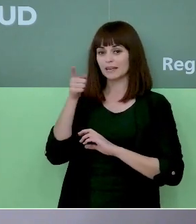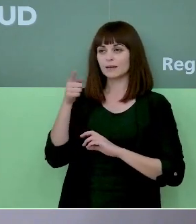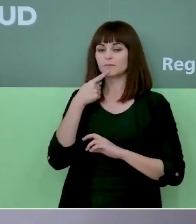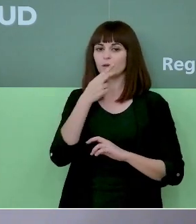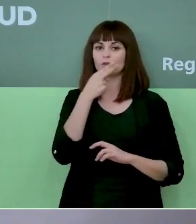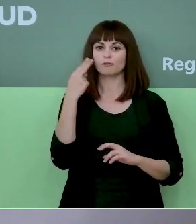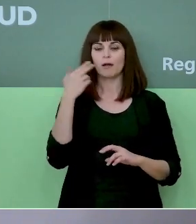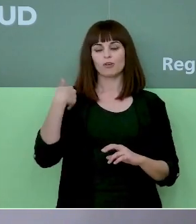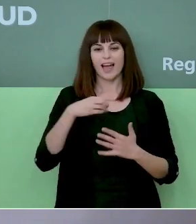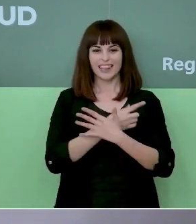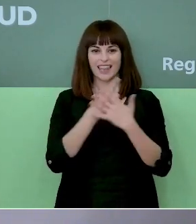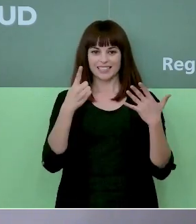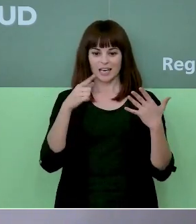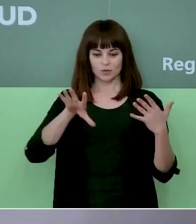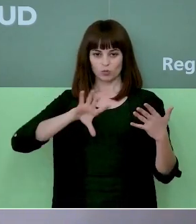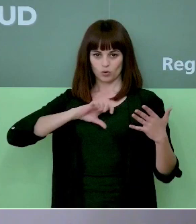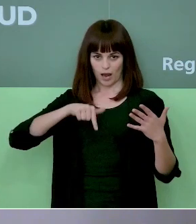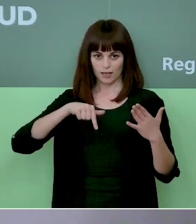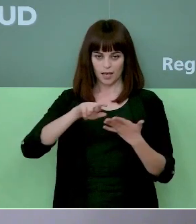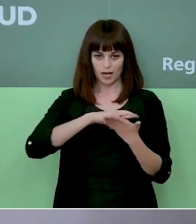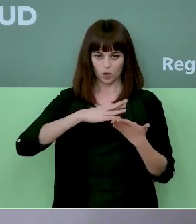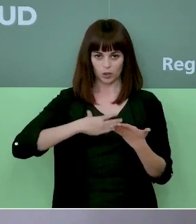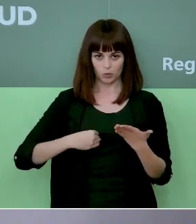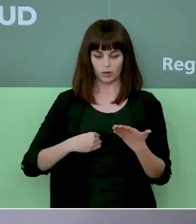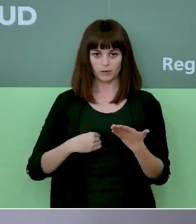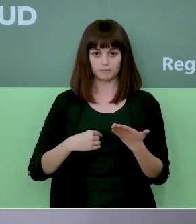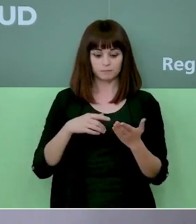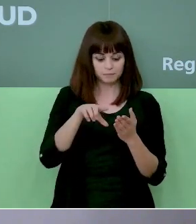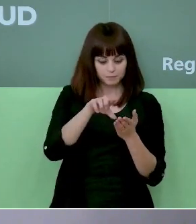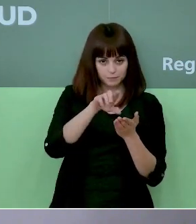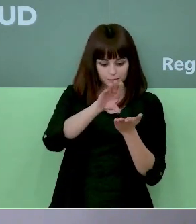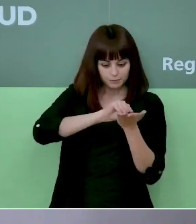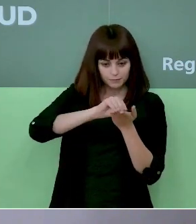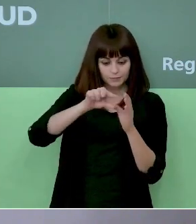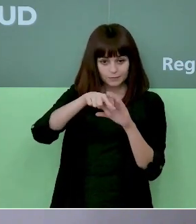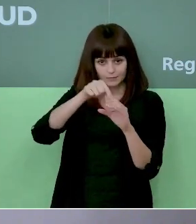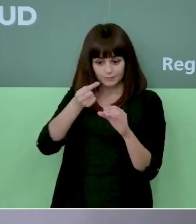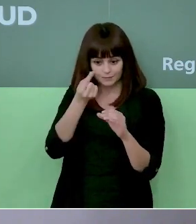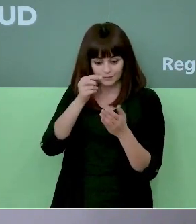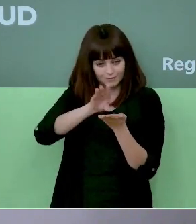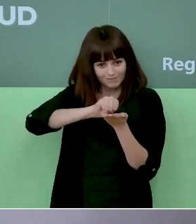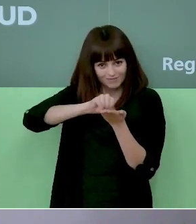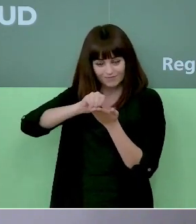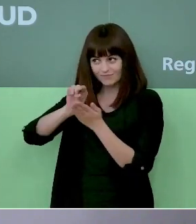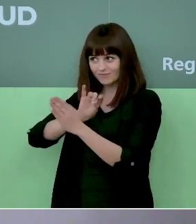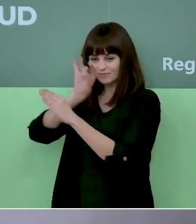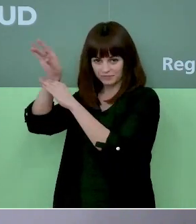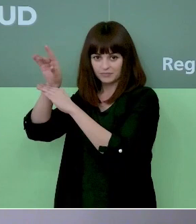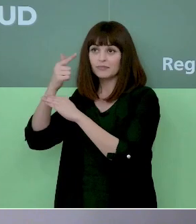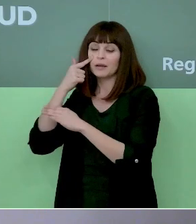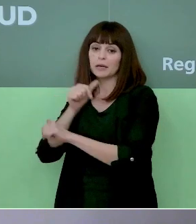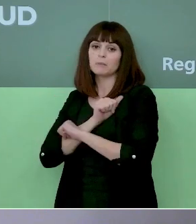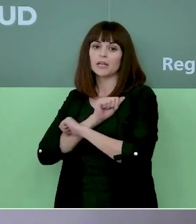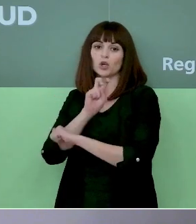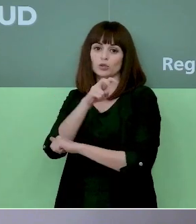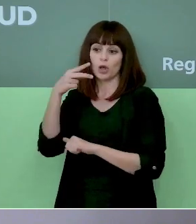confirmado 16 casos en la región, habiéndose enviado 40 muestras, de las cuales hemos recibido el resultado de 20 y estamos a la